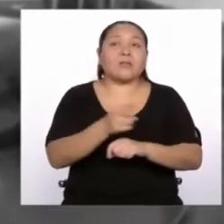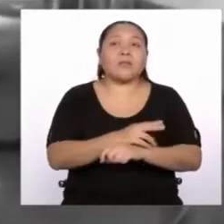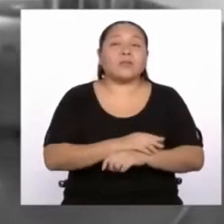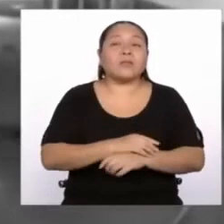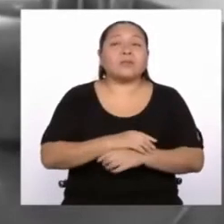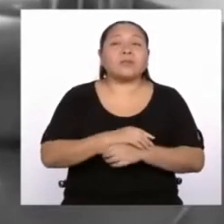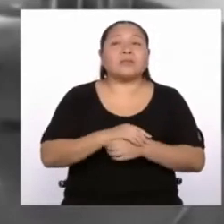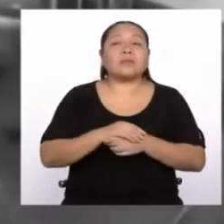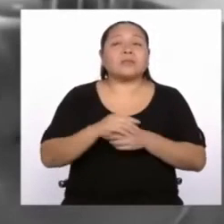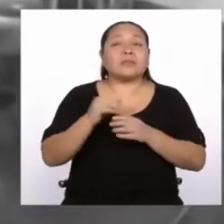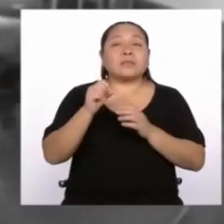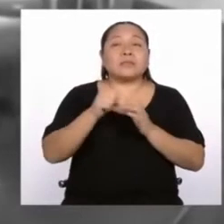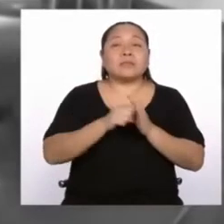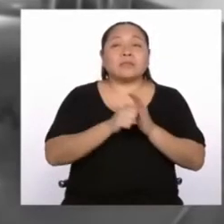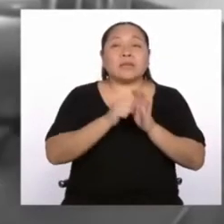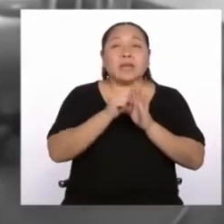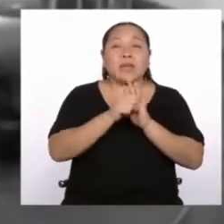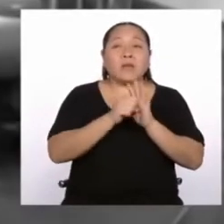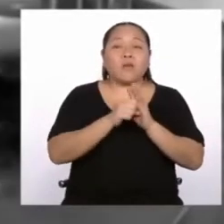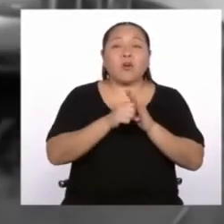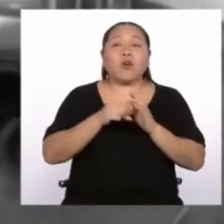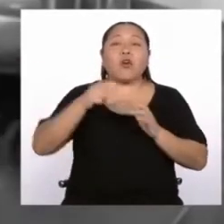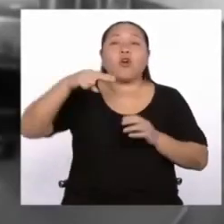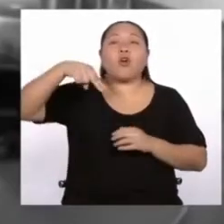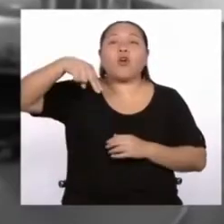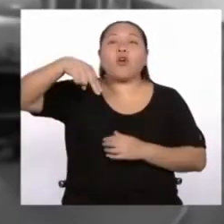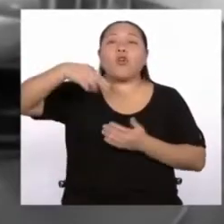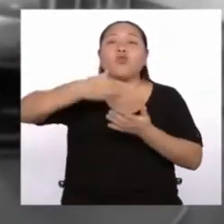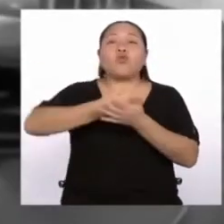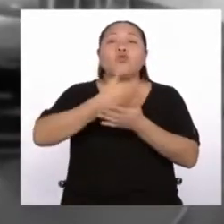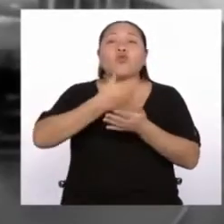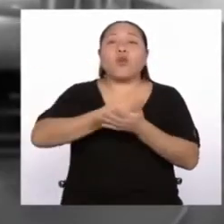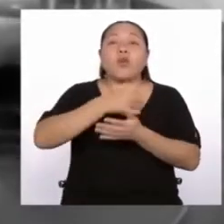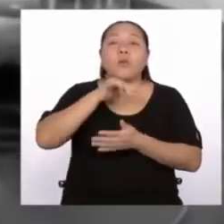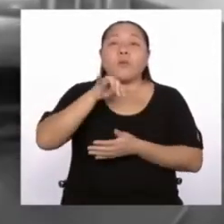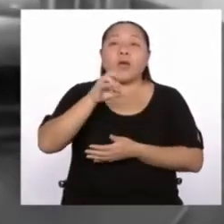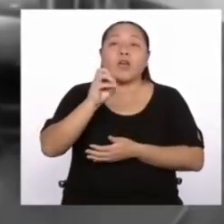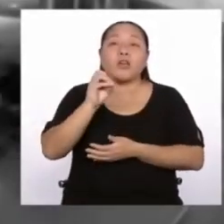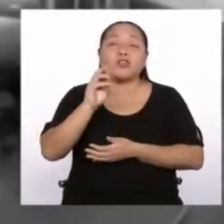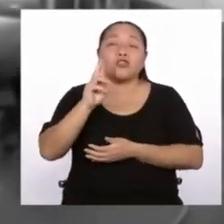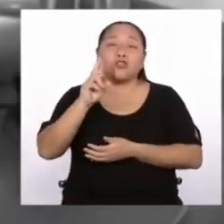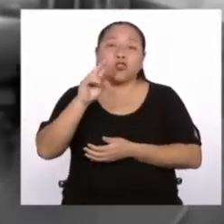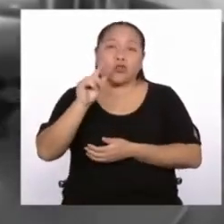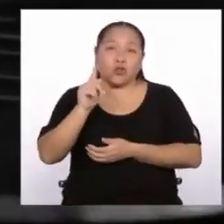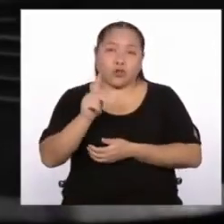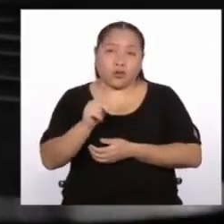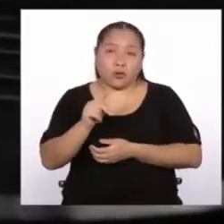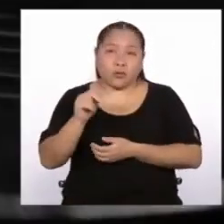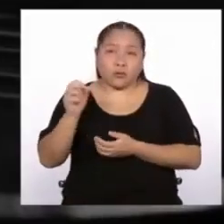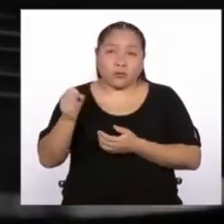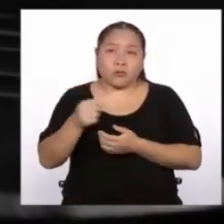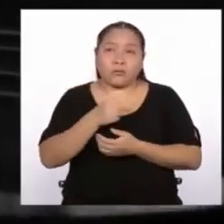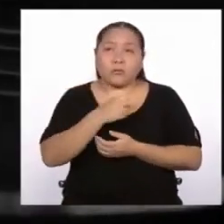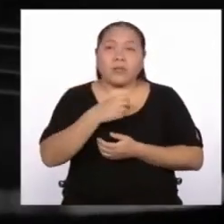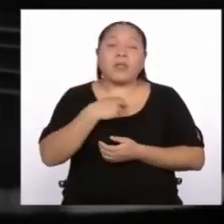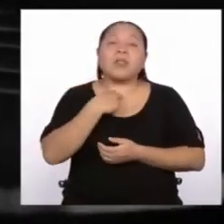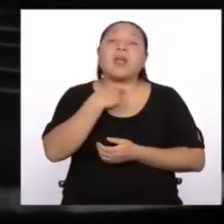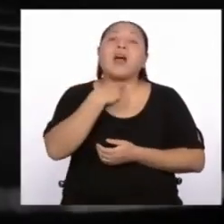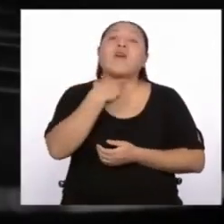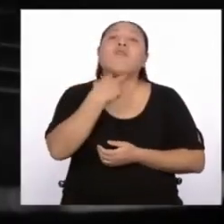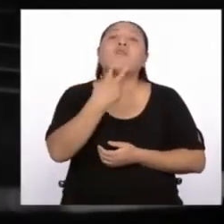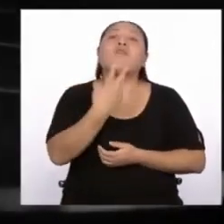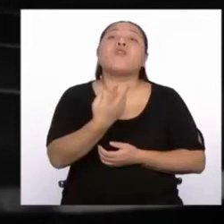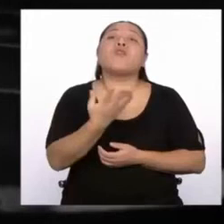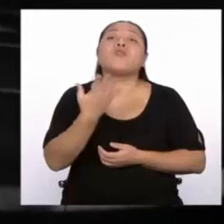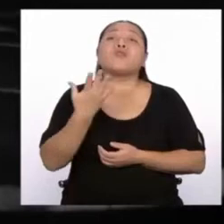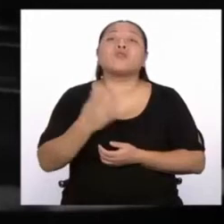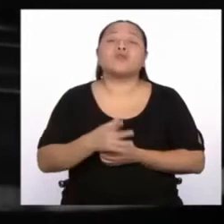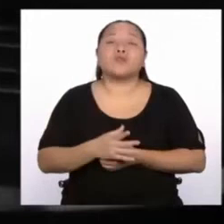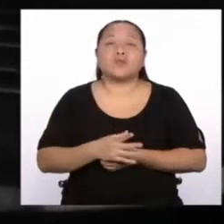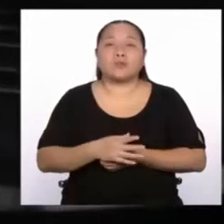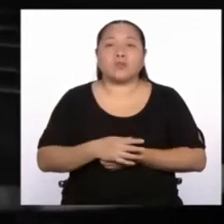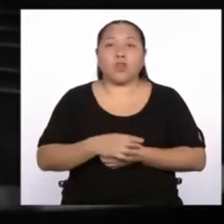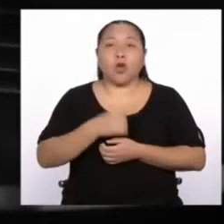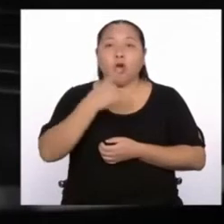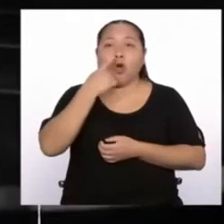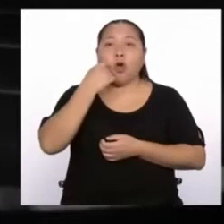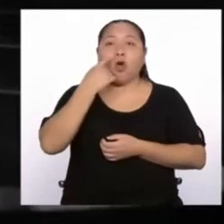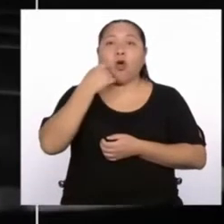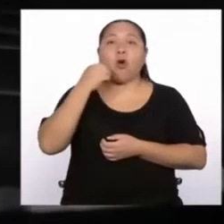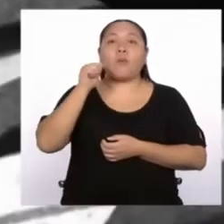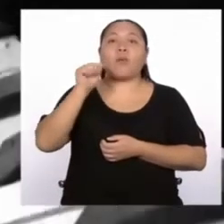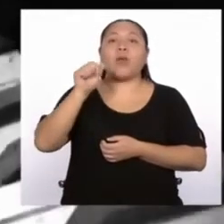grabó en Nueva York por el sello alemán Berliner. La voz fue del tenor italiano